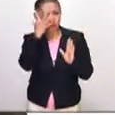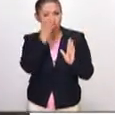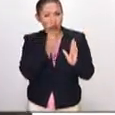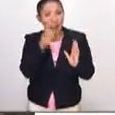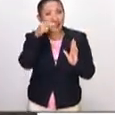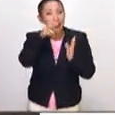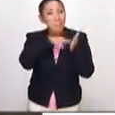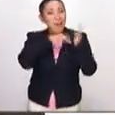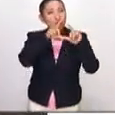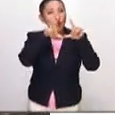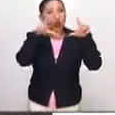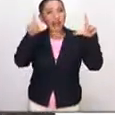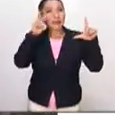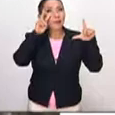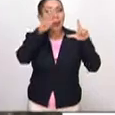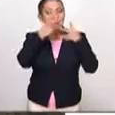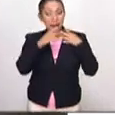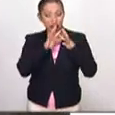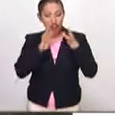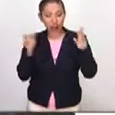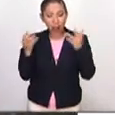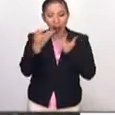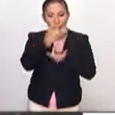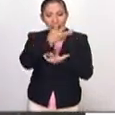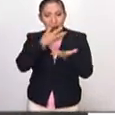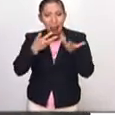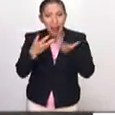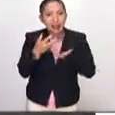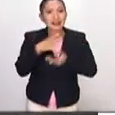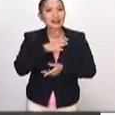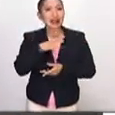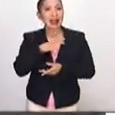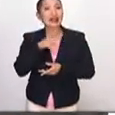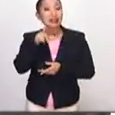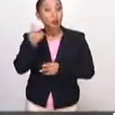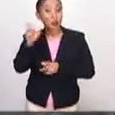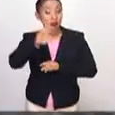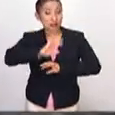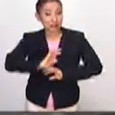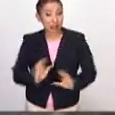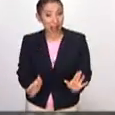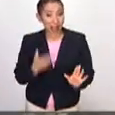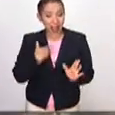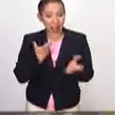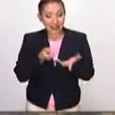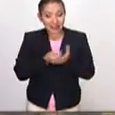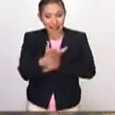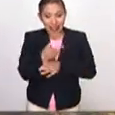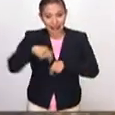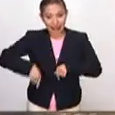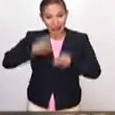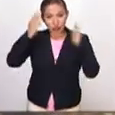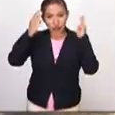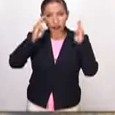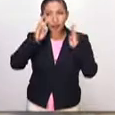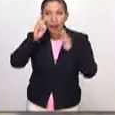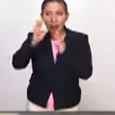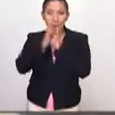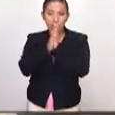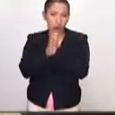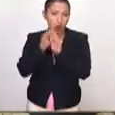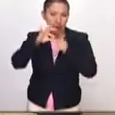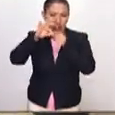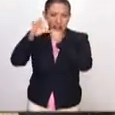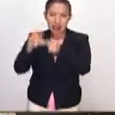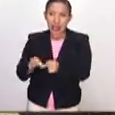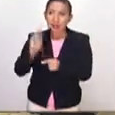esta pieza en la que corren los personajes de un lado a otro y que una vez que salen de aquí nos hagan el favor con nuestros